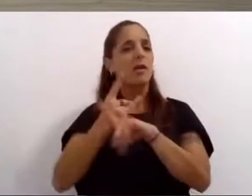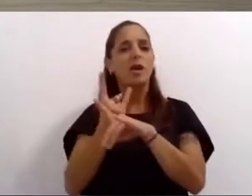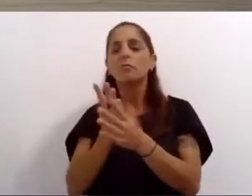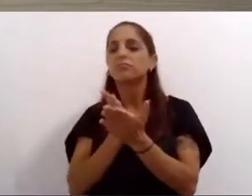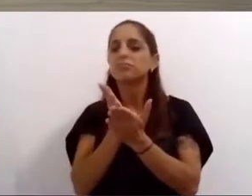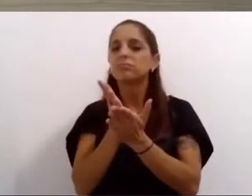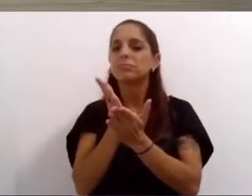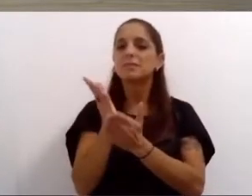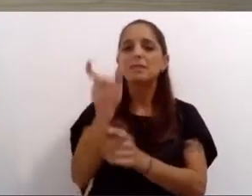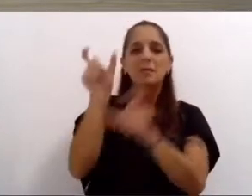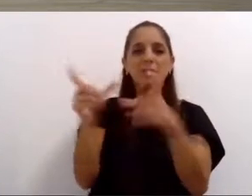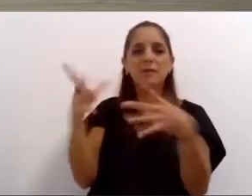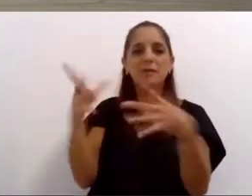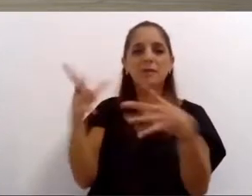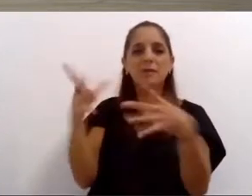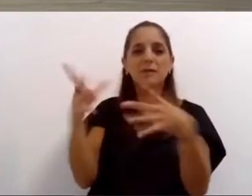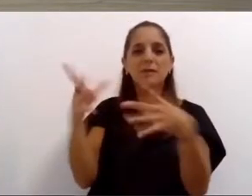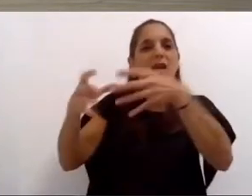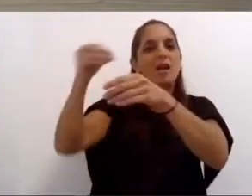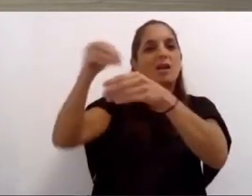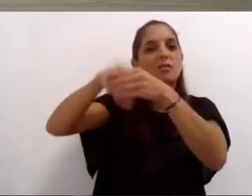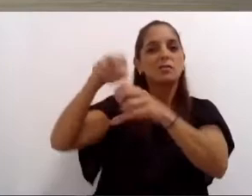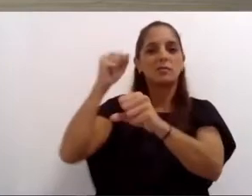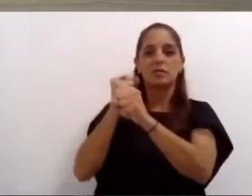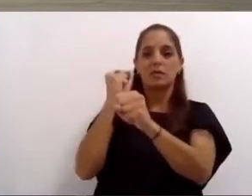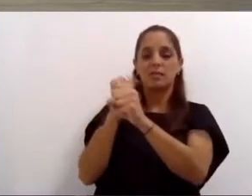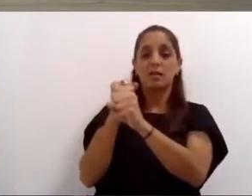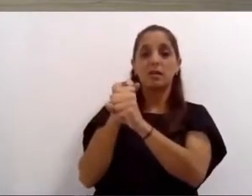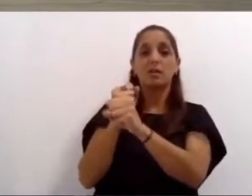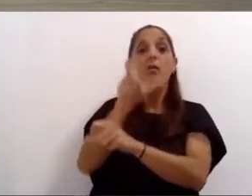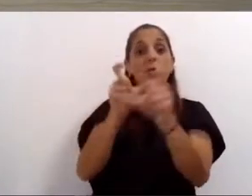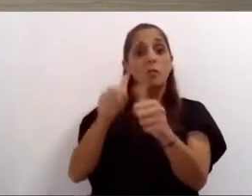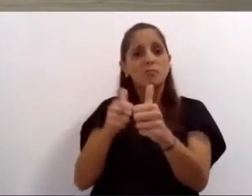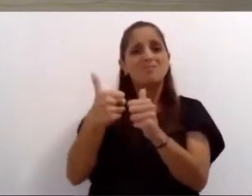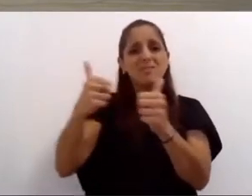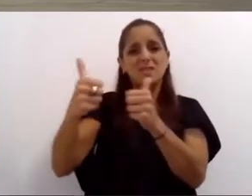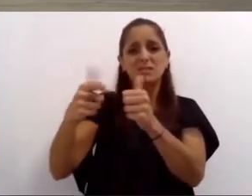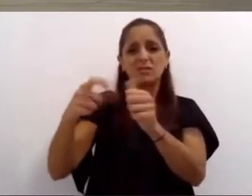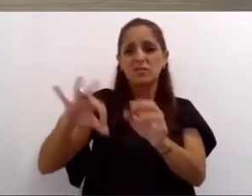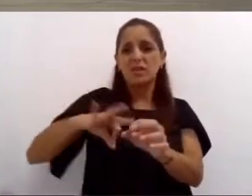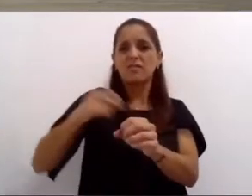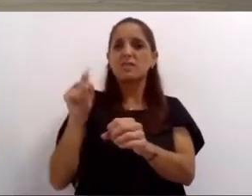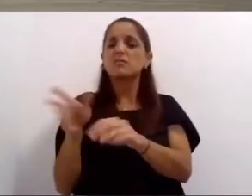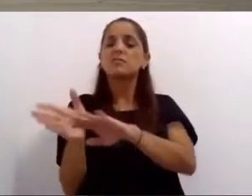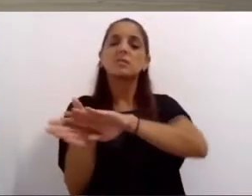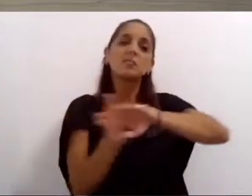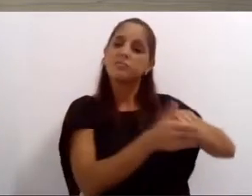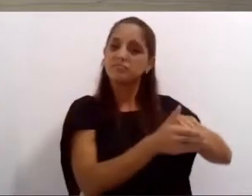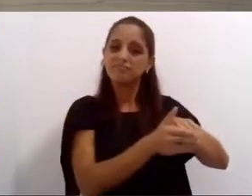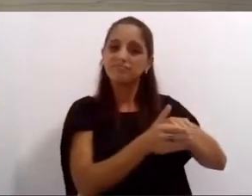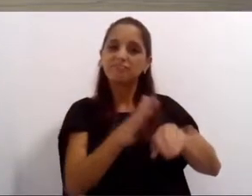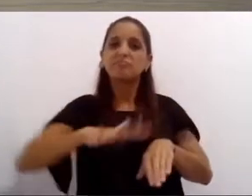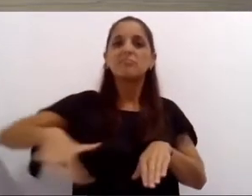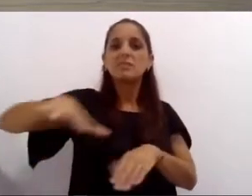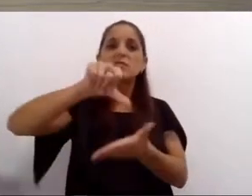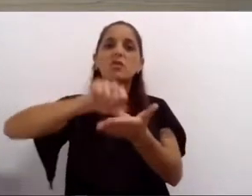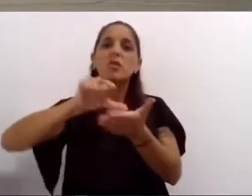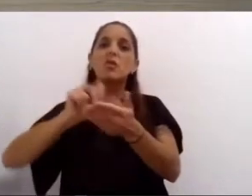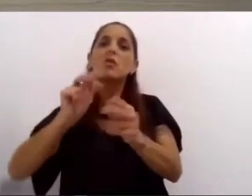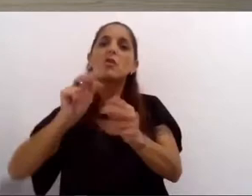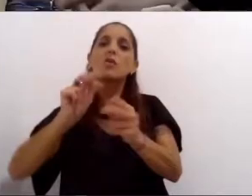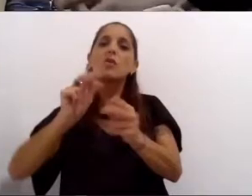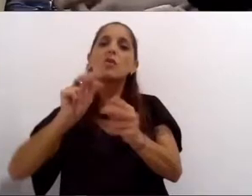nuestros trabajadores y trabajadoras de la salud hay un ser humano que deja todo para cuidarnos, como Inés,